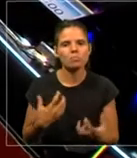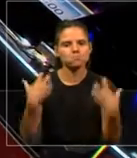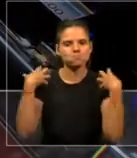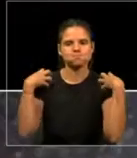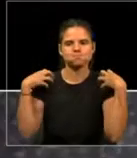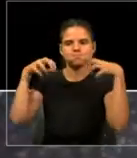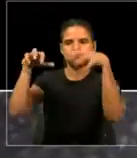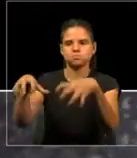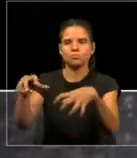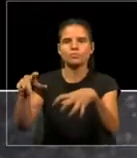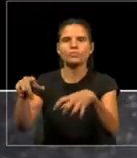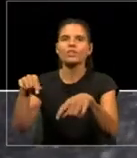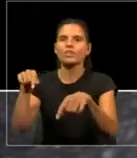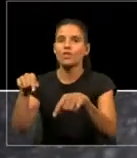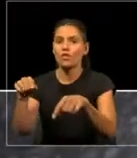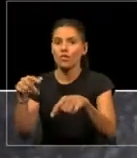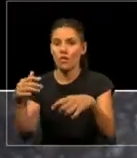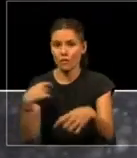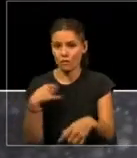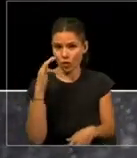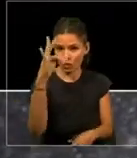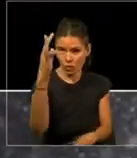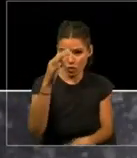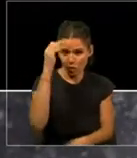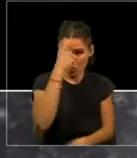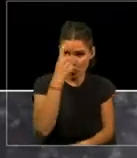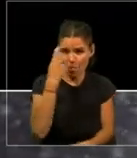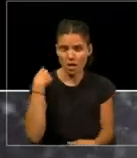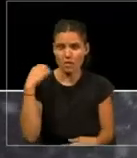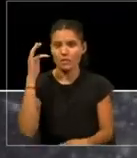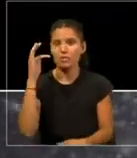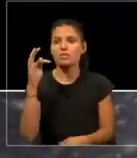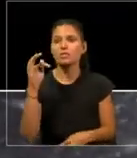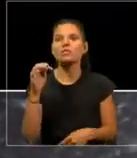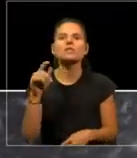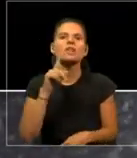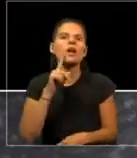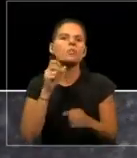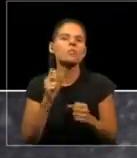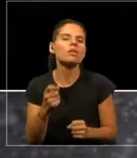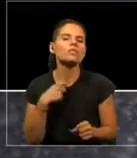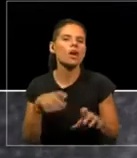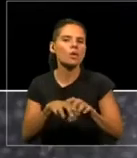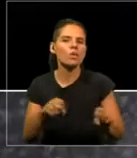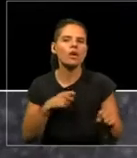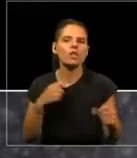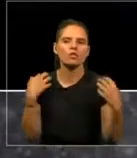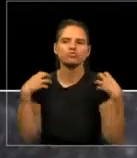nuestro futuro? A ver, ¿quién está de acuerdo con eso?